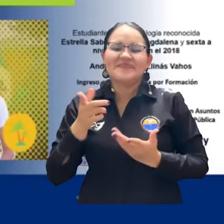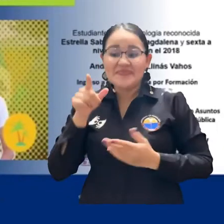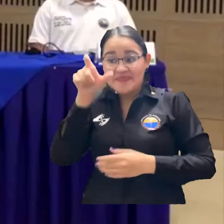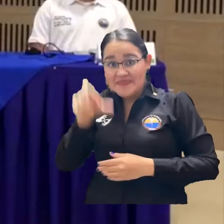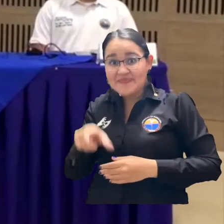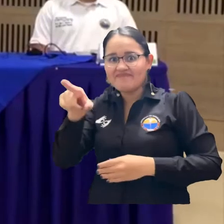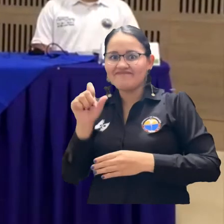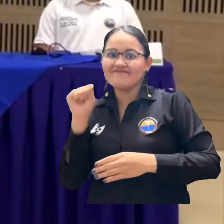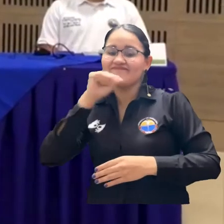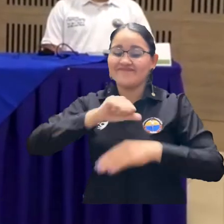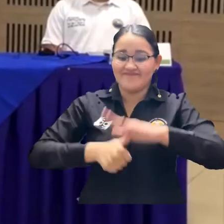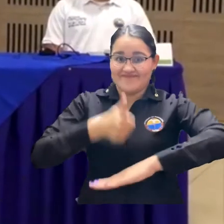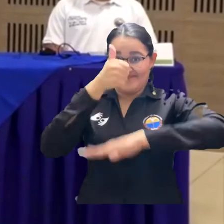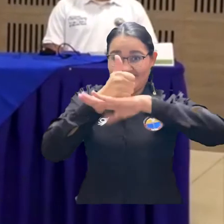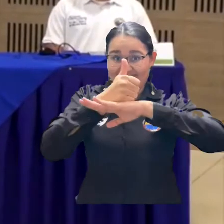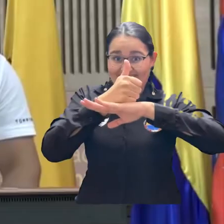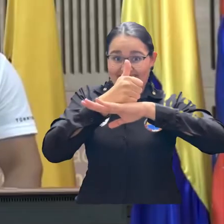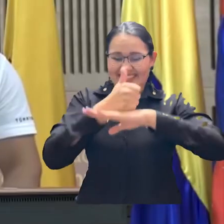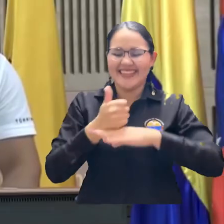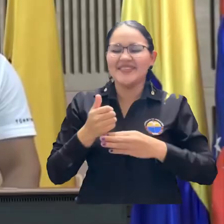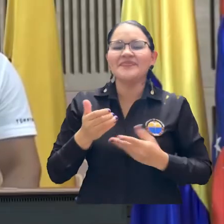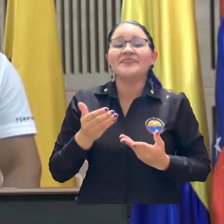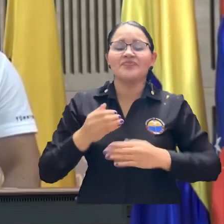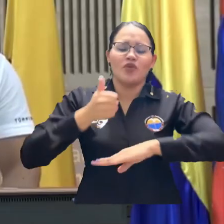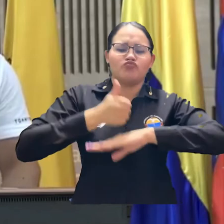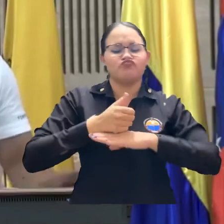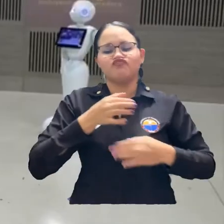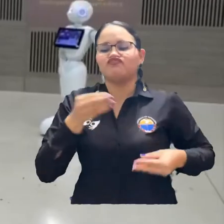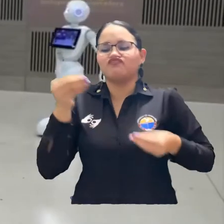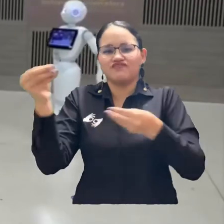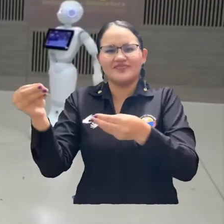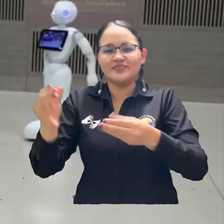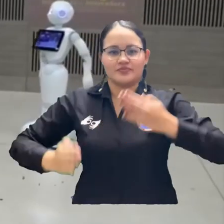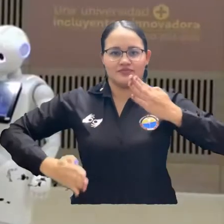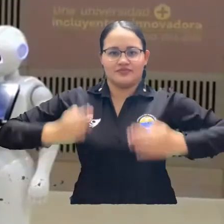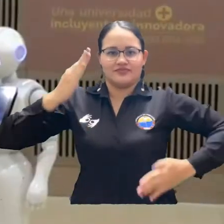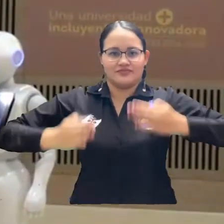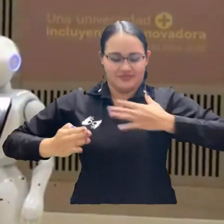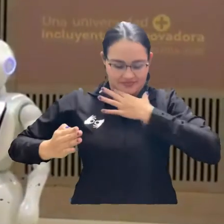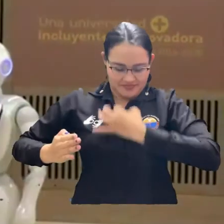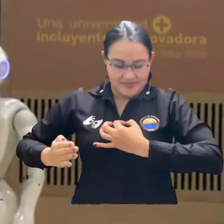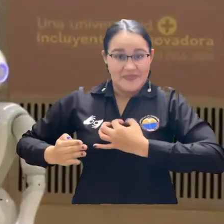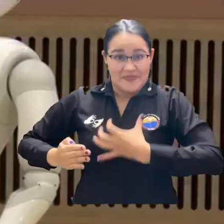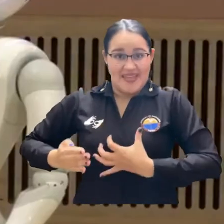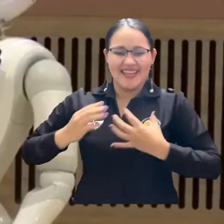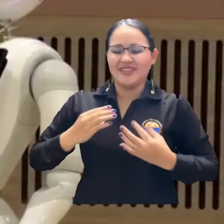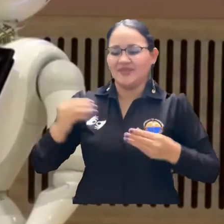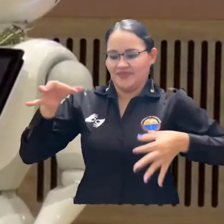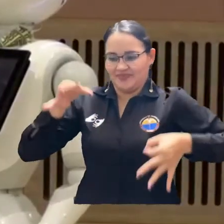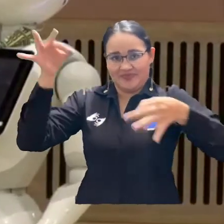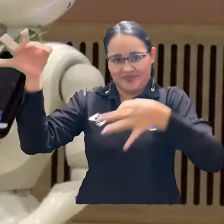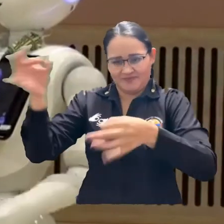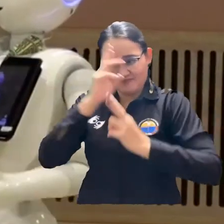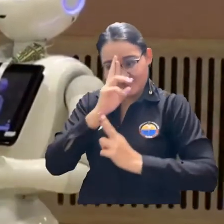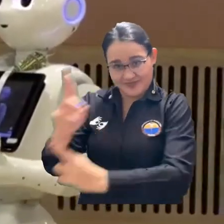al tiempo que en el auditorio el rector pablo veras al azar entregaba al robot de la medalla y el diploma en